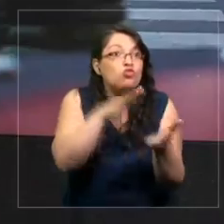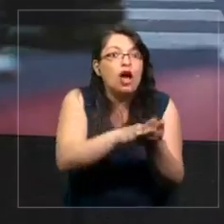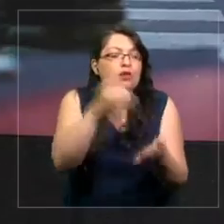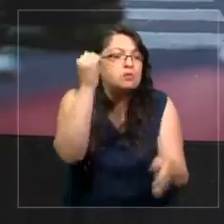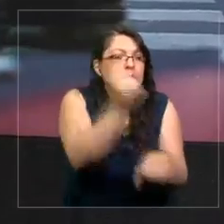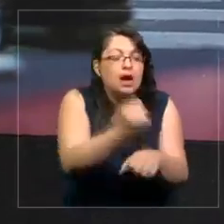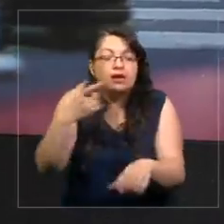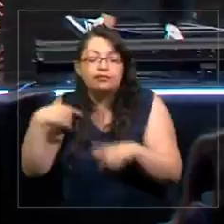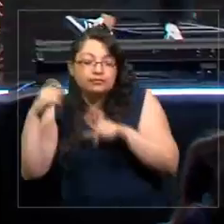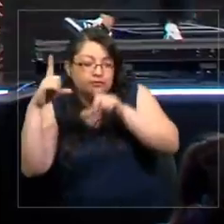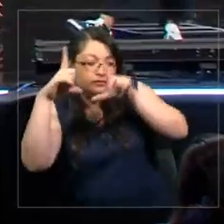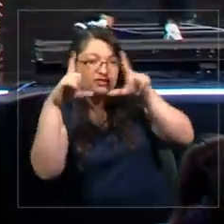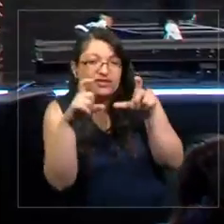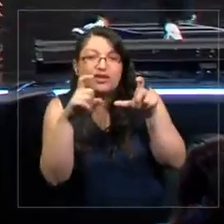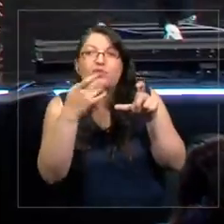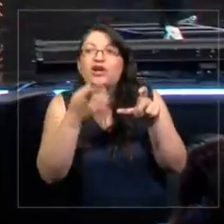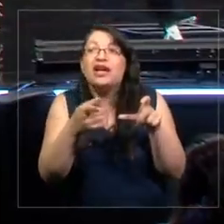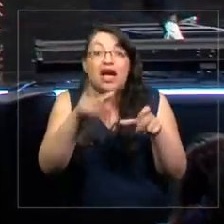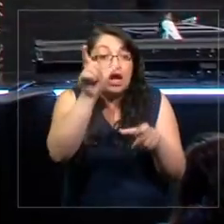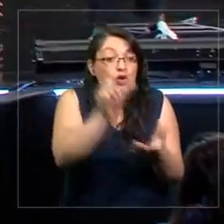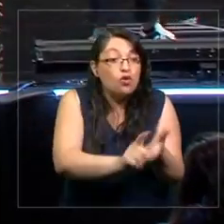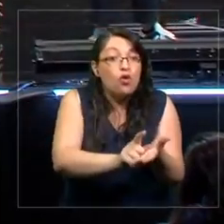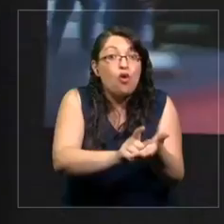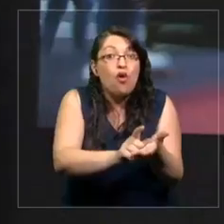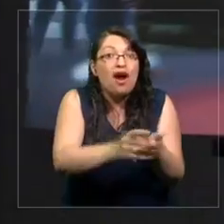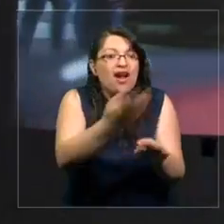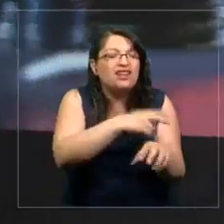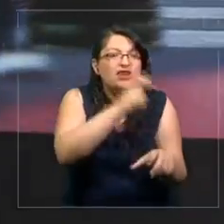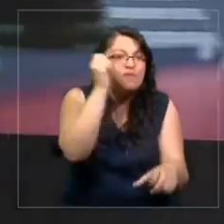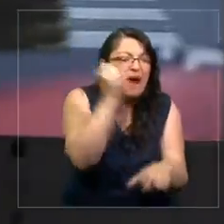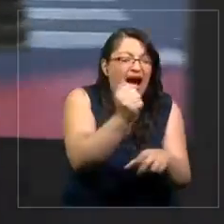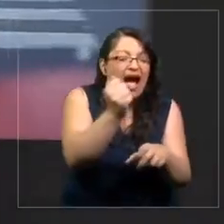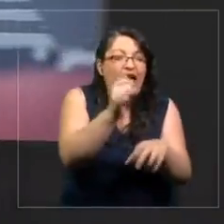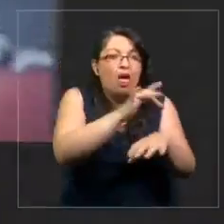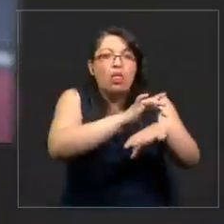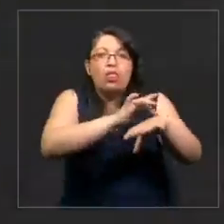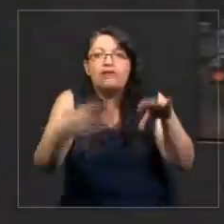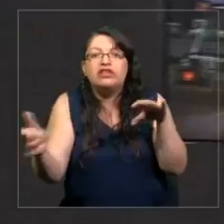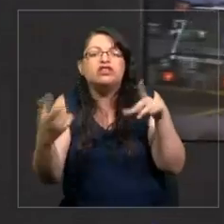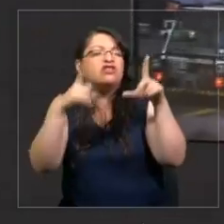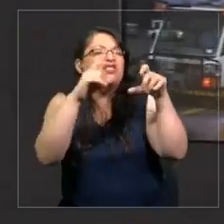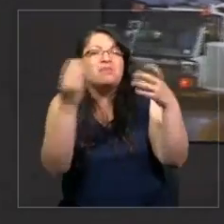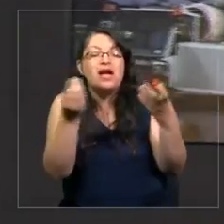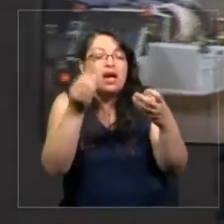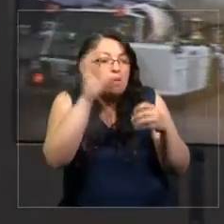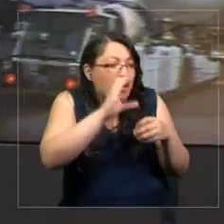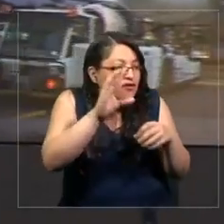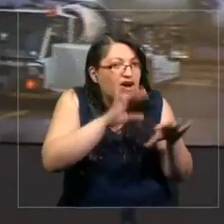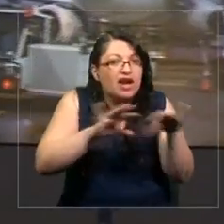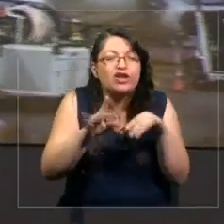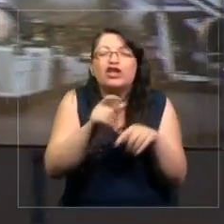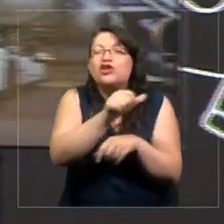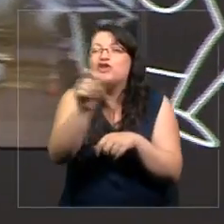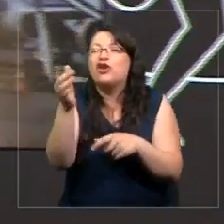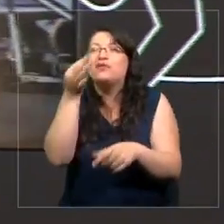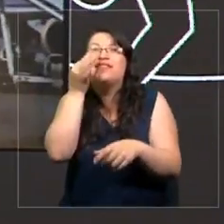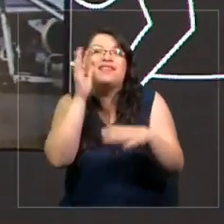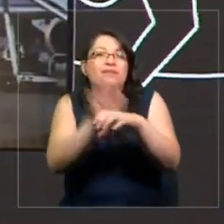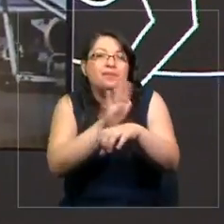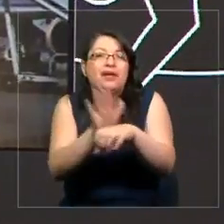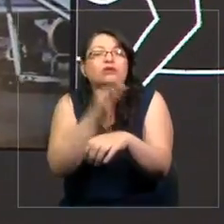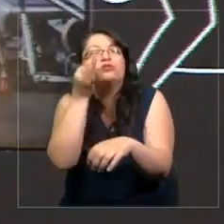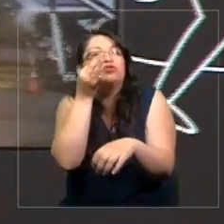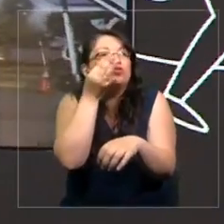que el lugar del crimen está vacío y se fotografía para encontrar los indicios. No sé, todos hemos visto películas y hemos visto